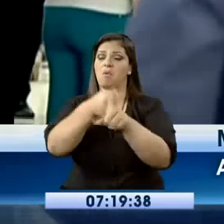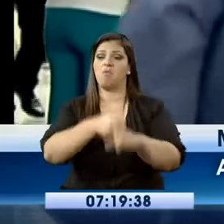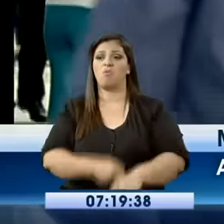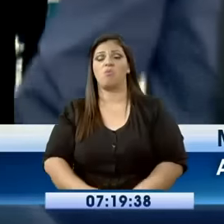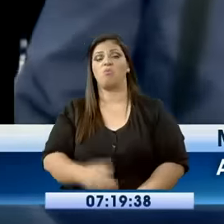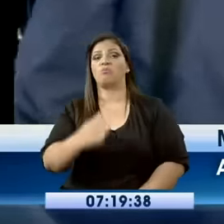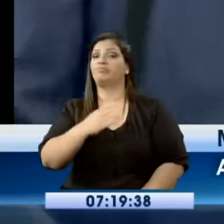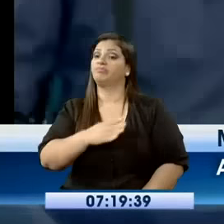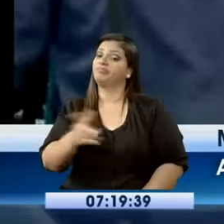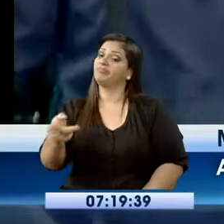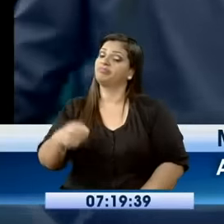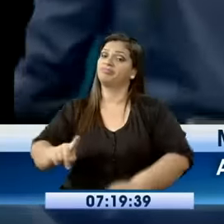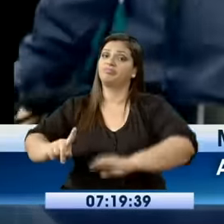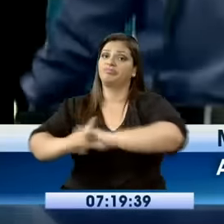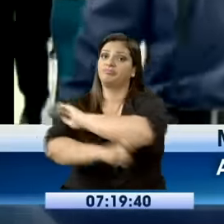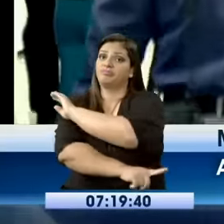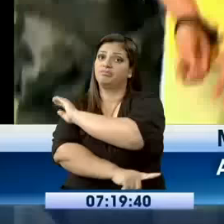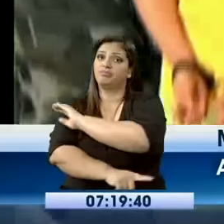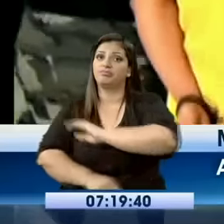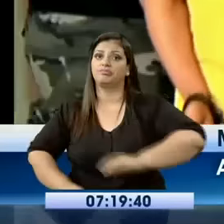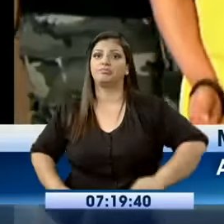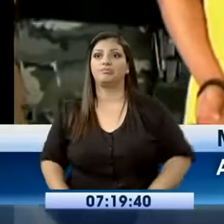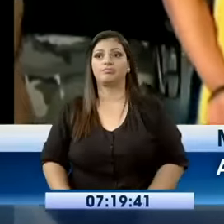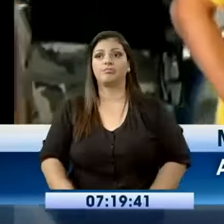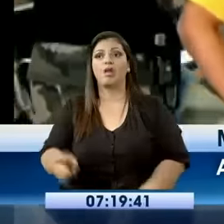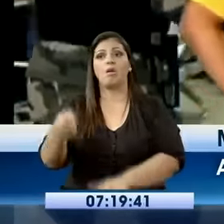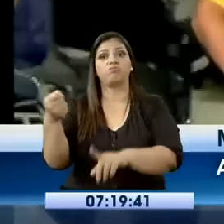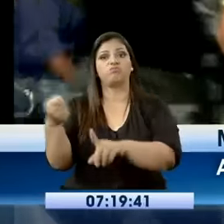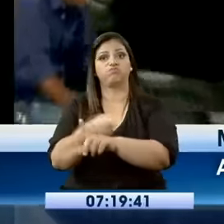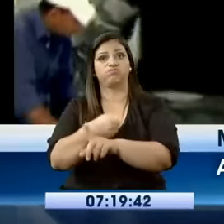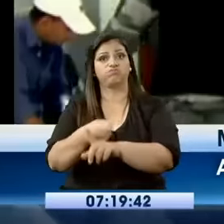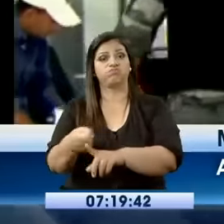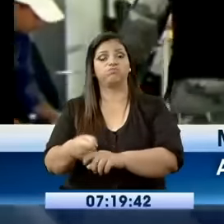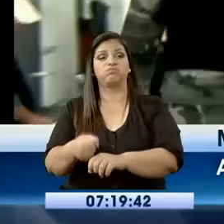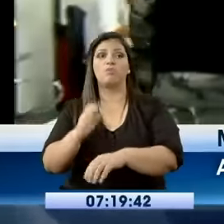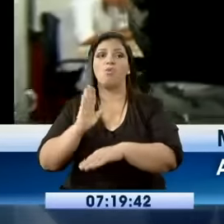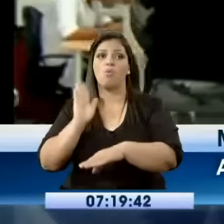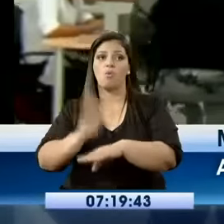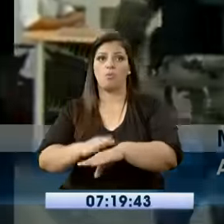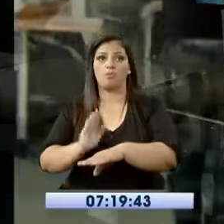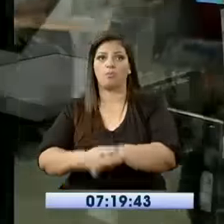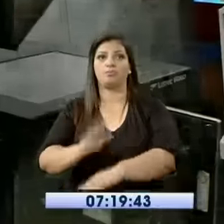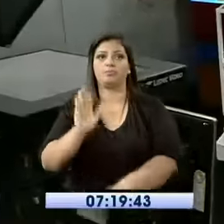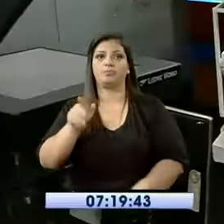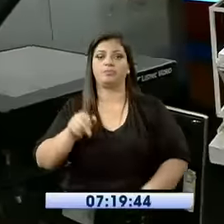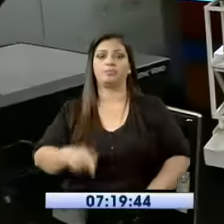y la otra persona por delito. Informó José Morales.